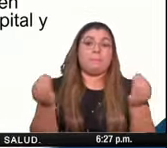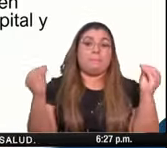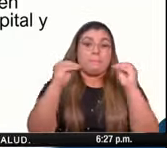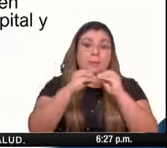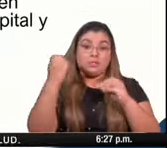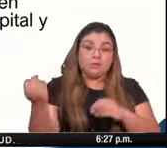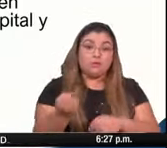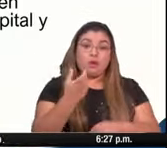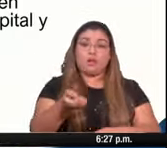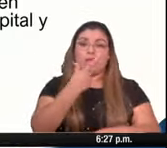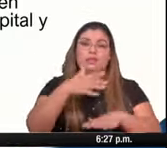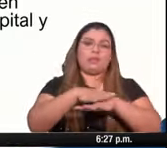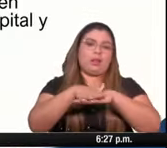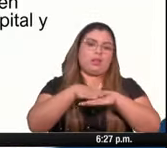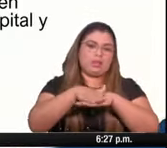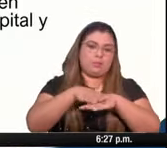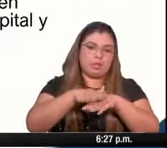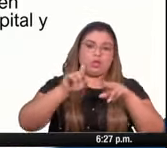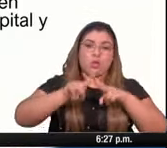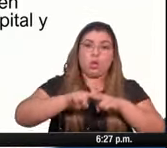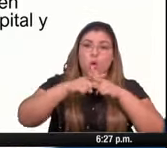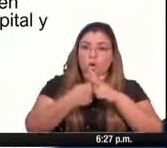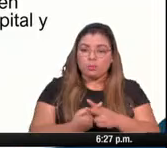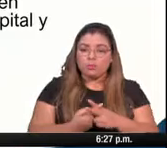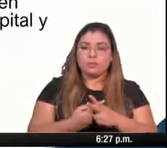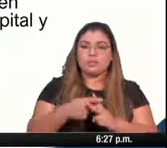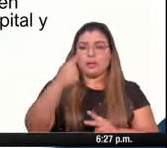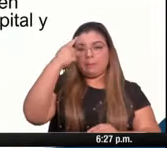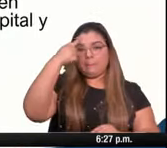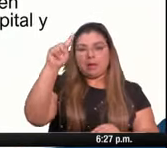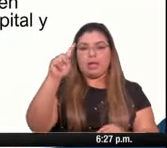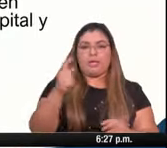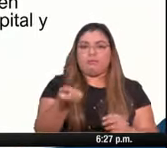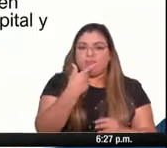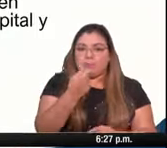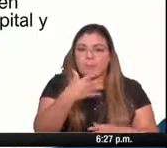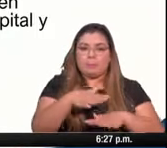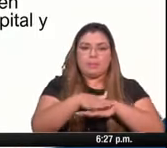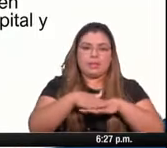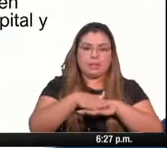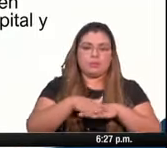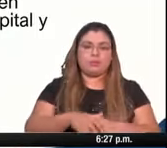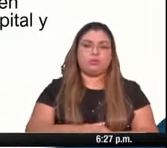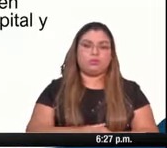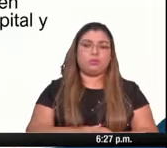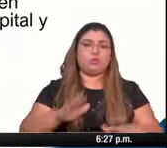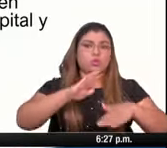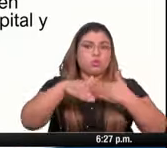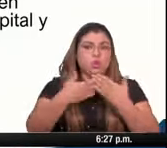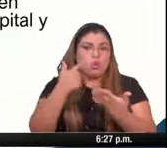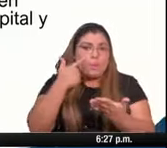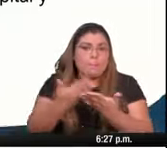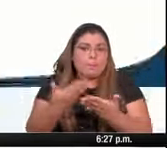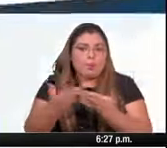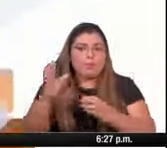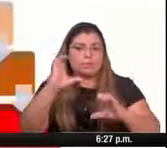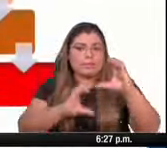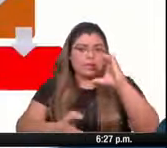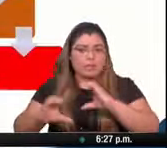a todos los niveles constantemente de acuerdo a las nuevas normativas y a toda la evidencia científica que surge